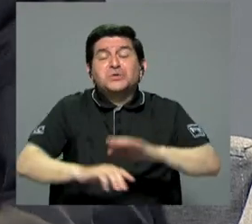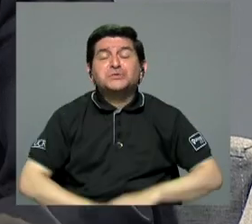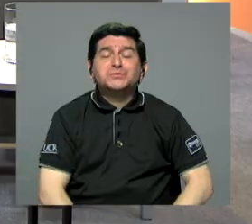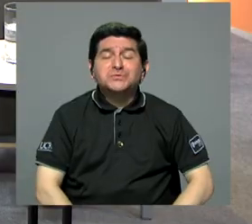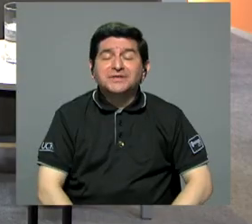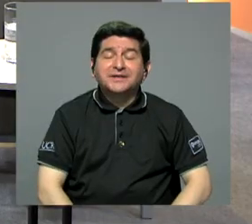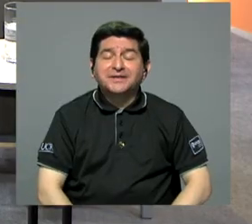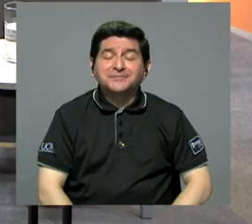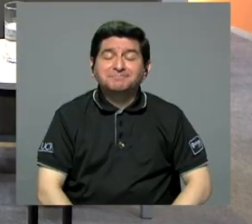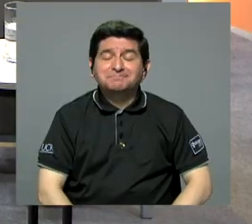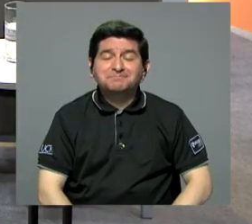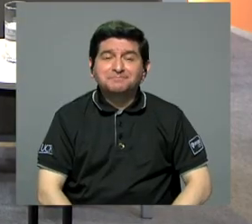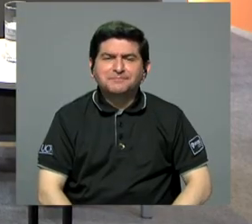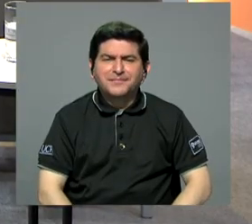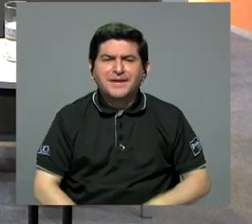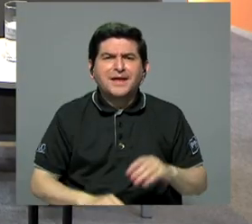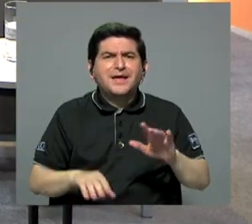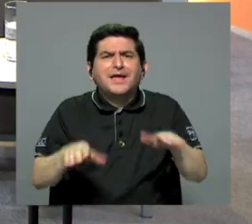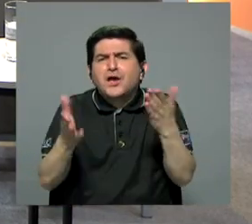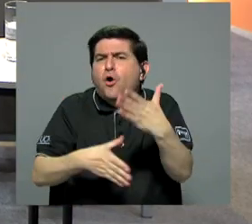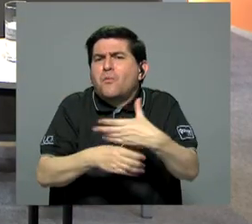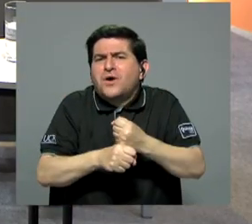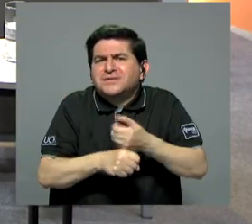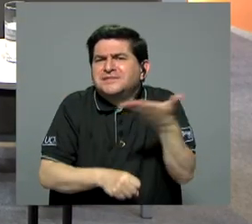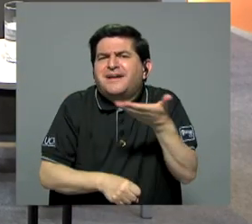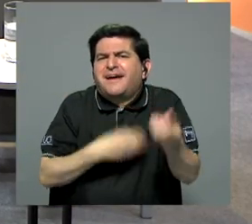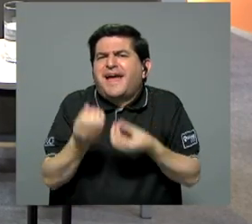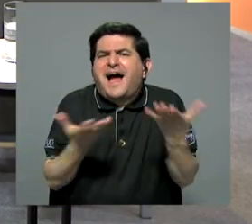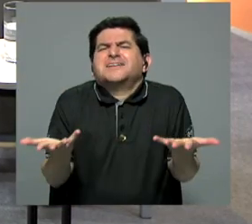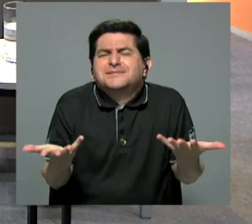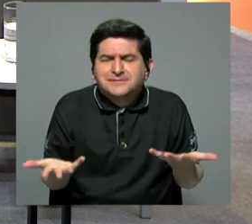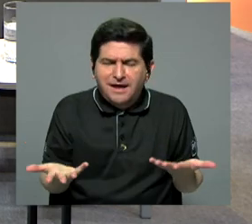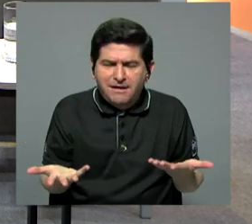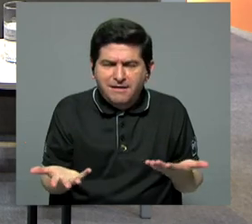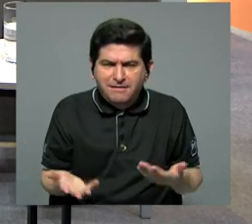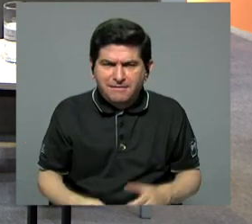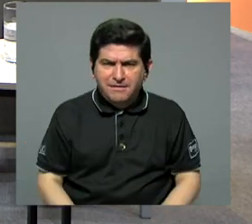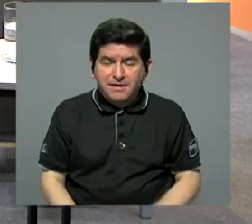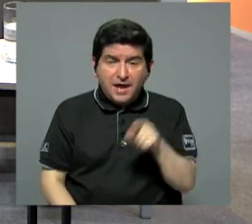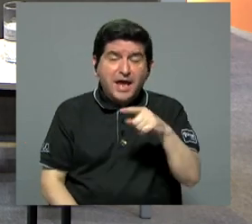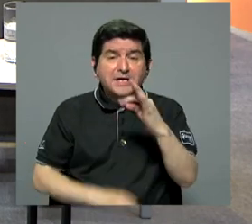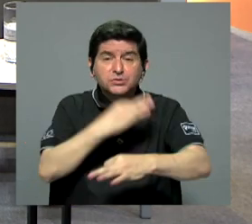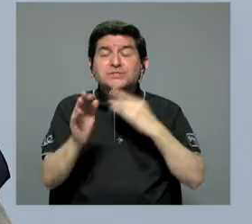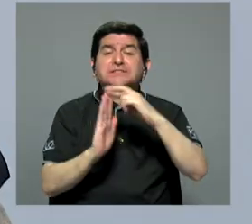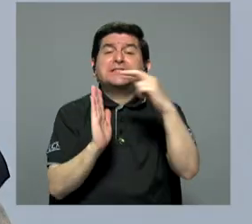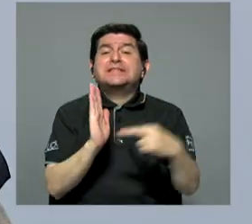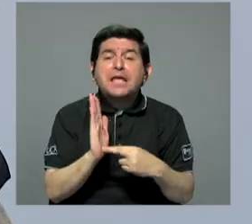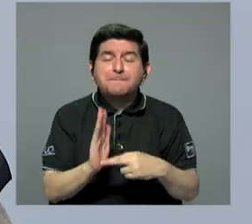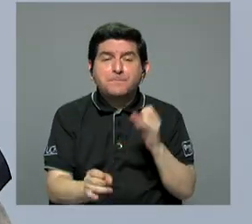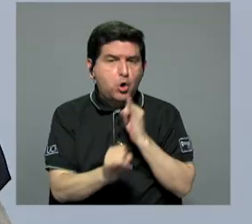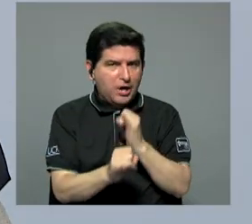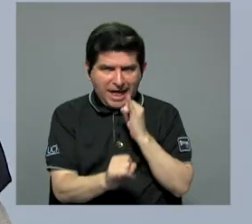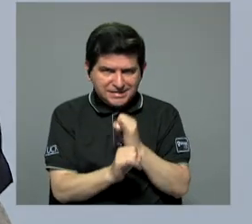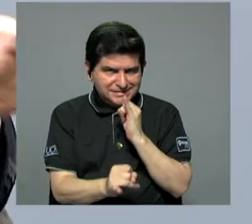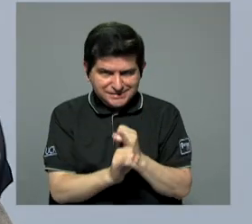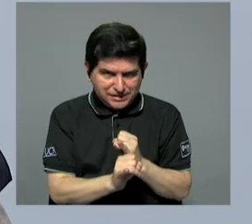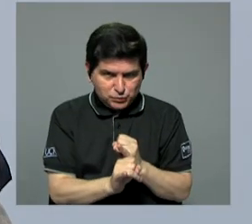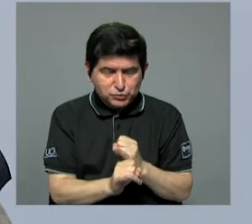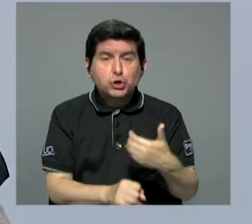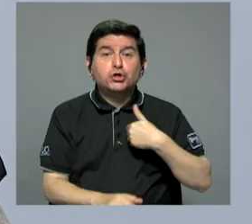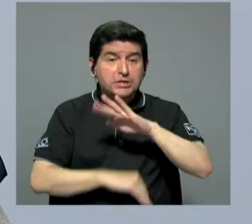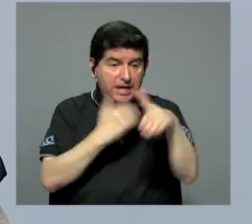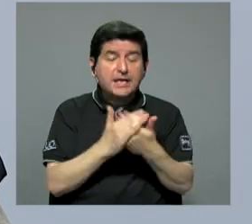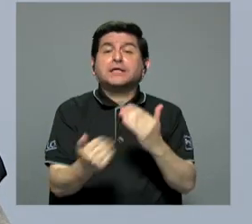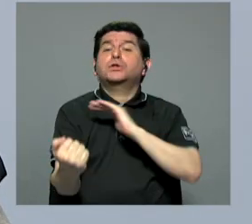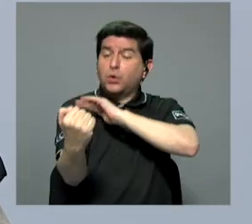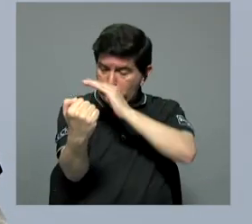ver, ¿cómo lo lograrían? ¿Cómo se lo han saltado tipo reglamentario. Y la institución tiene